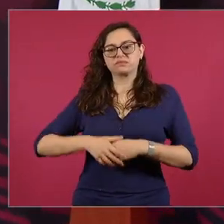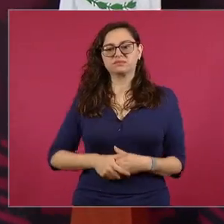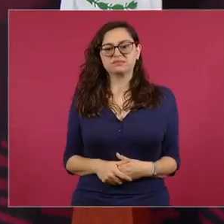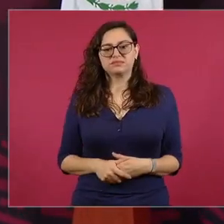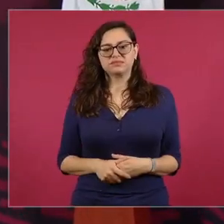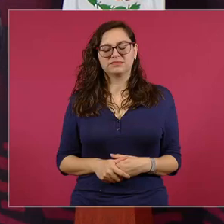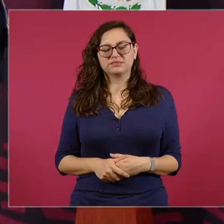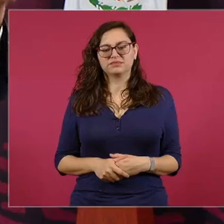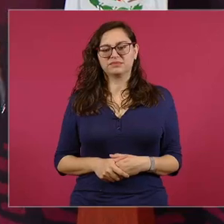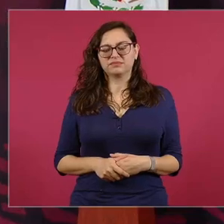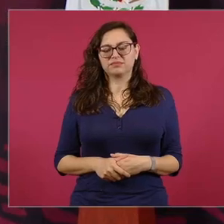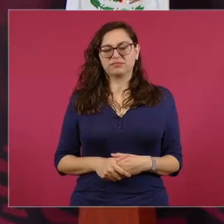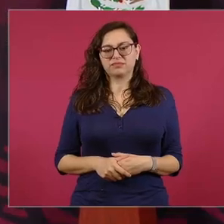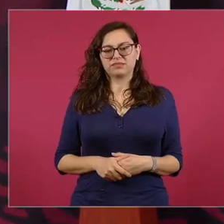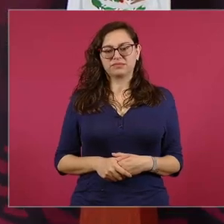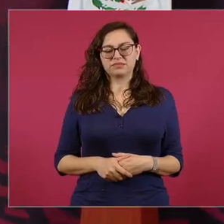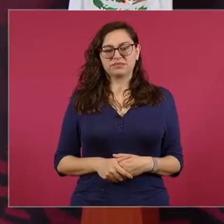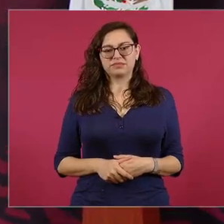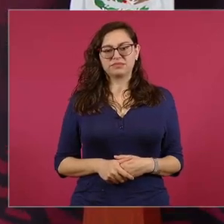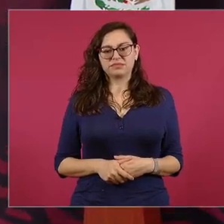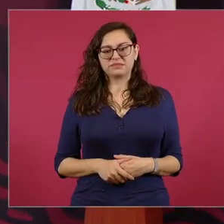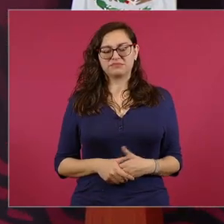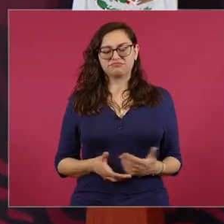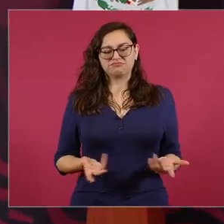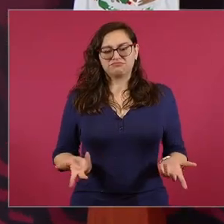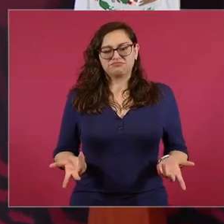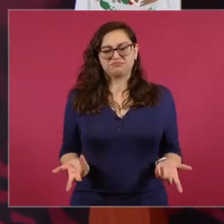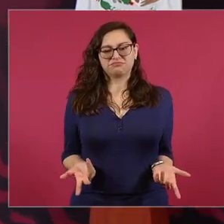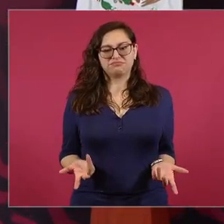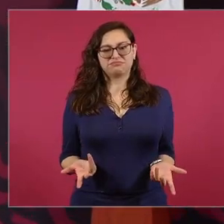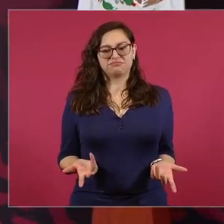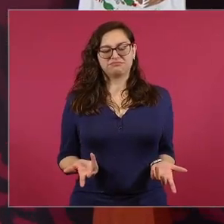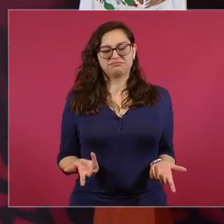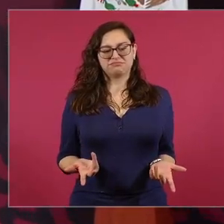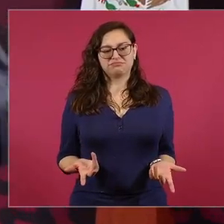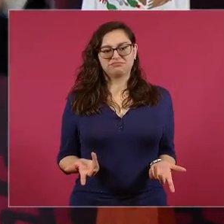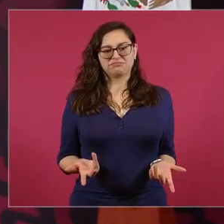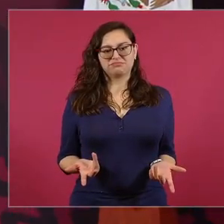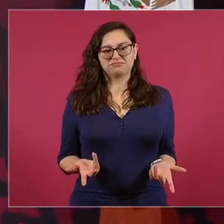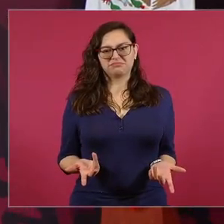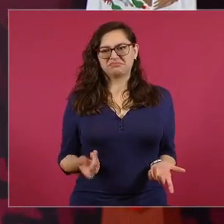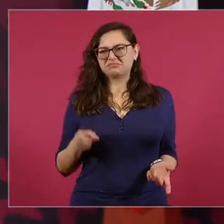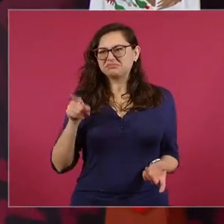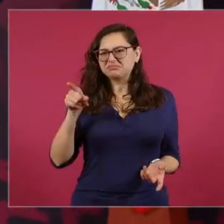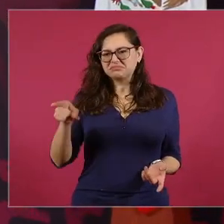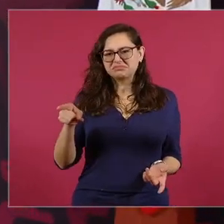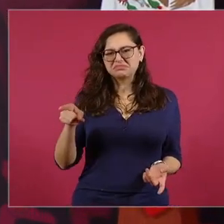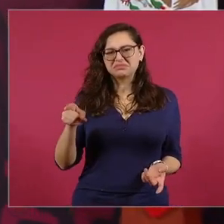si se fuese a coronar